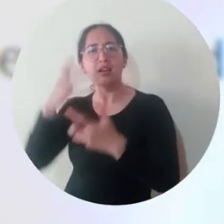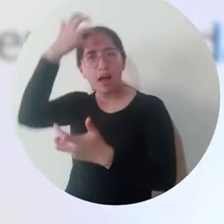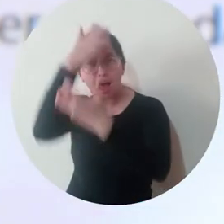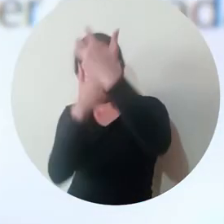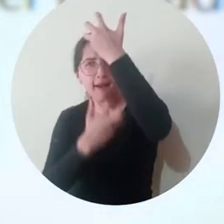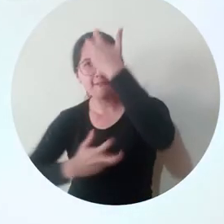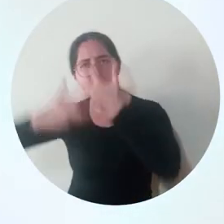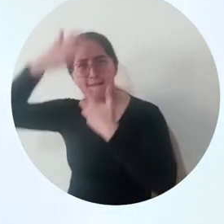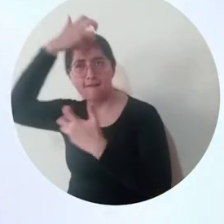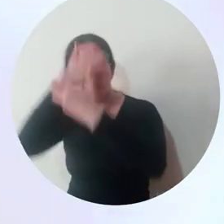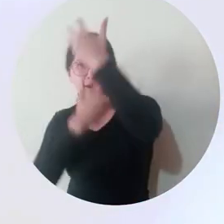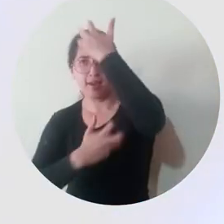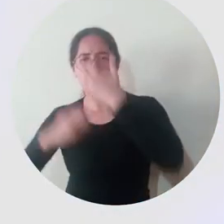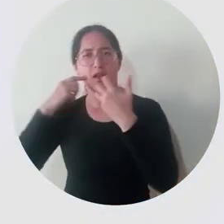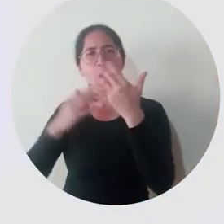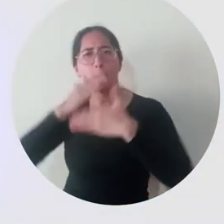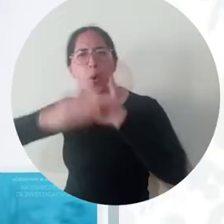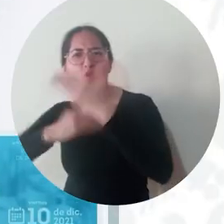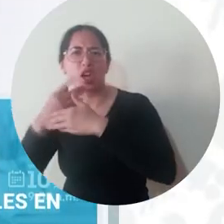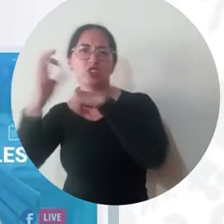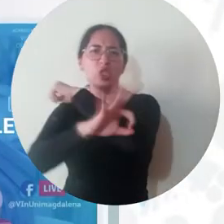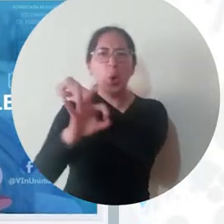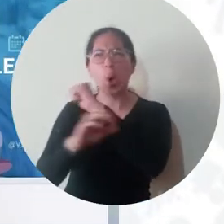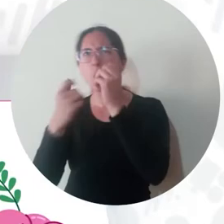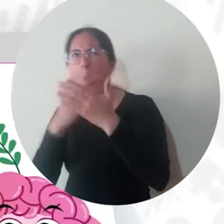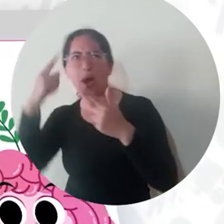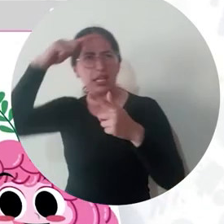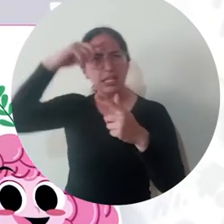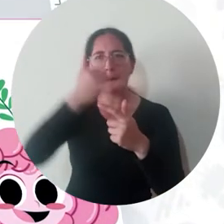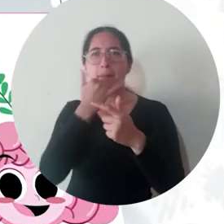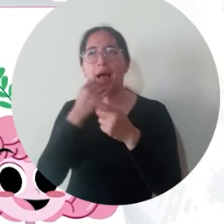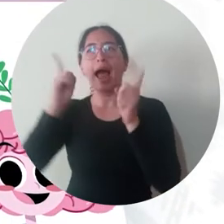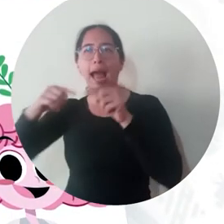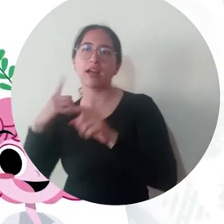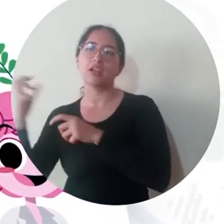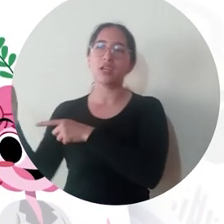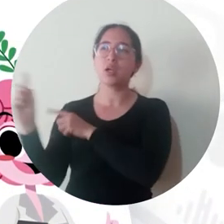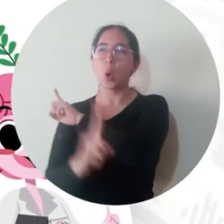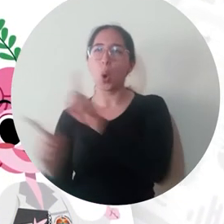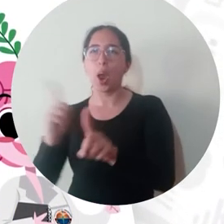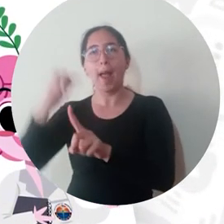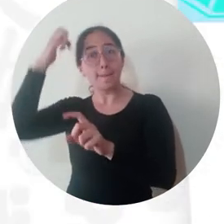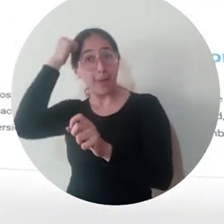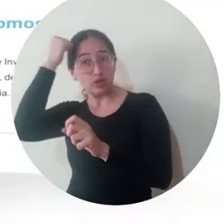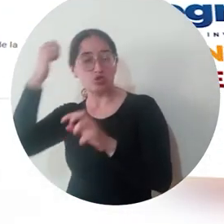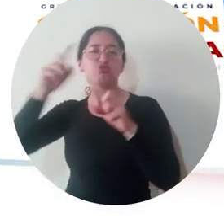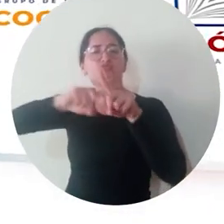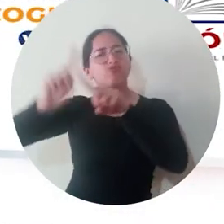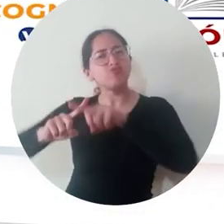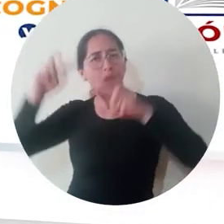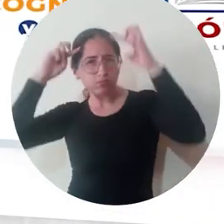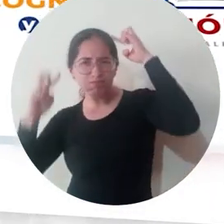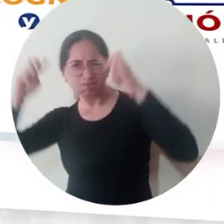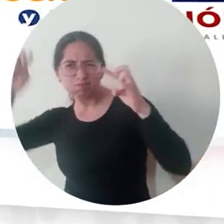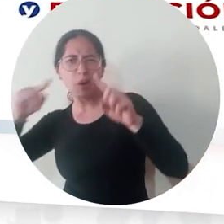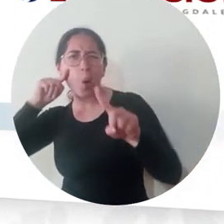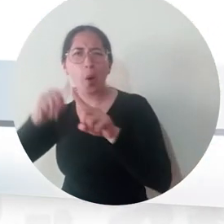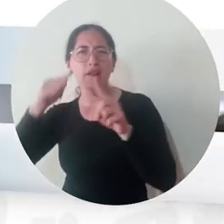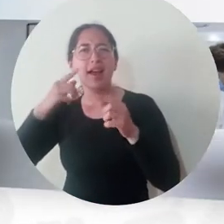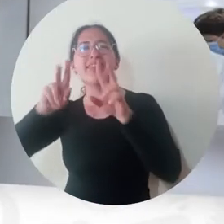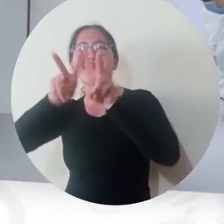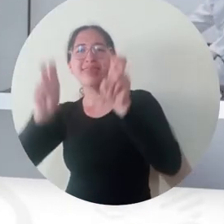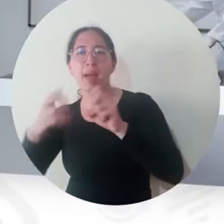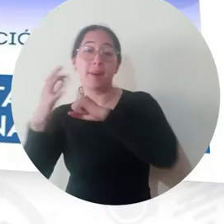que permitirá realizar exámenes para diagnosticar desafíos psicológicos y contará con profesionales expertos en psicología y psiquiatría. La